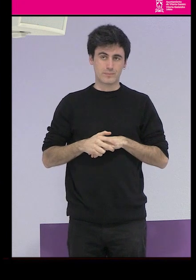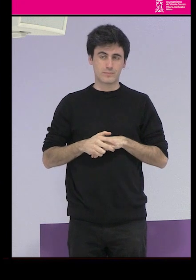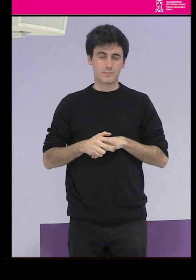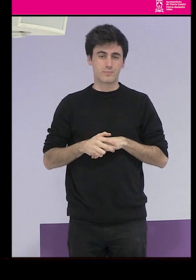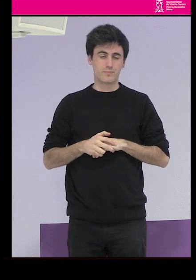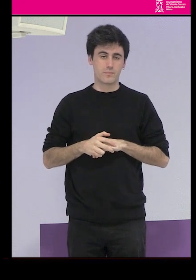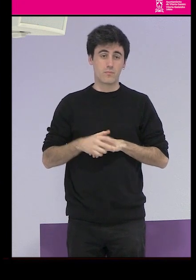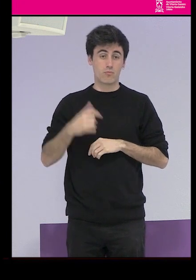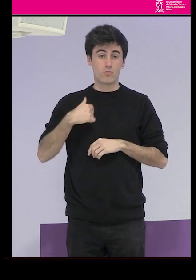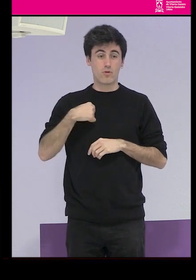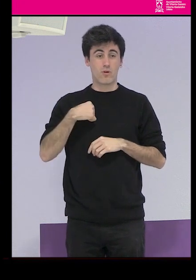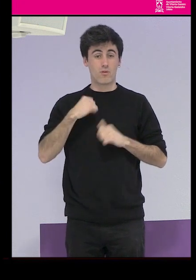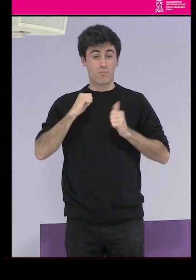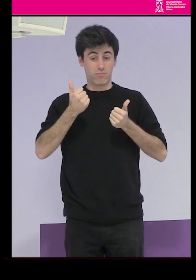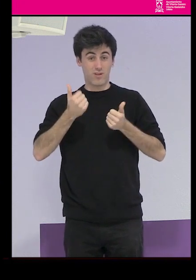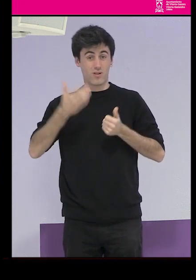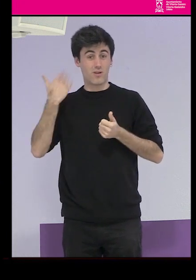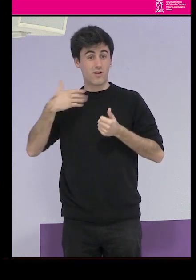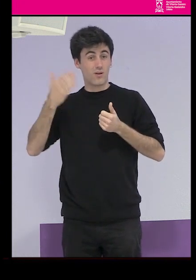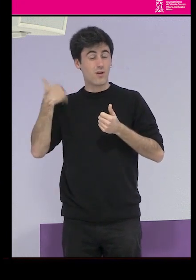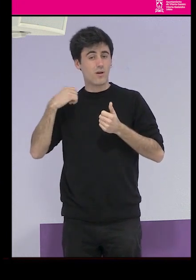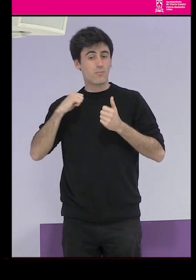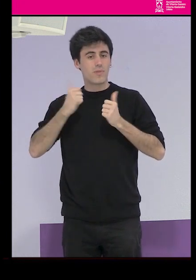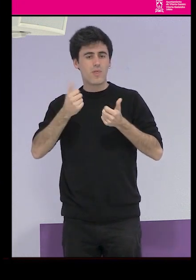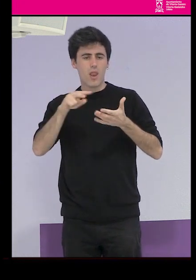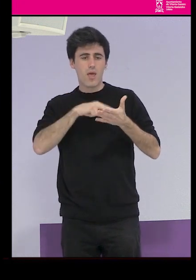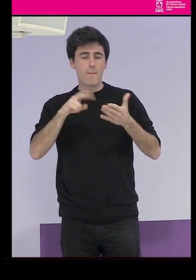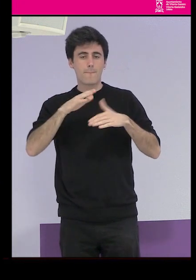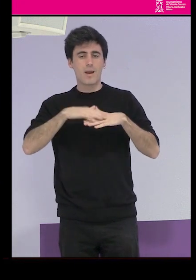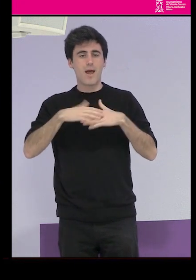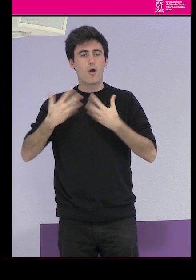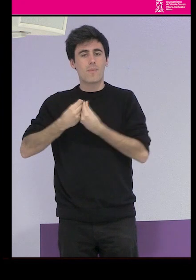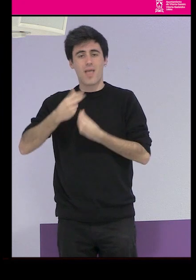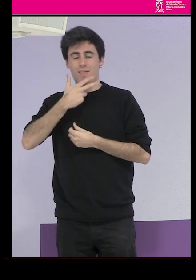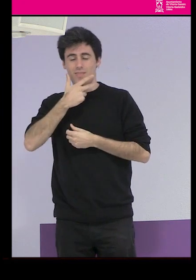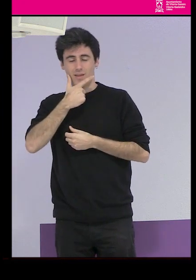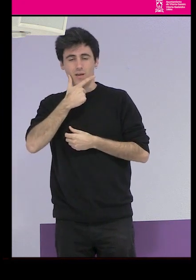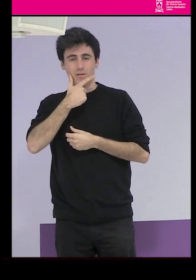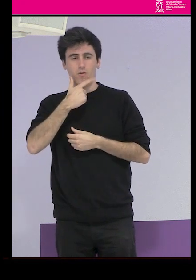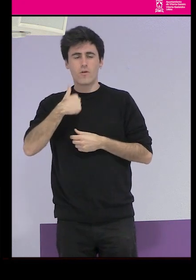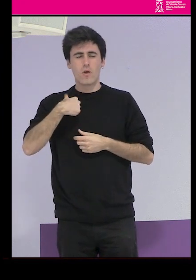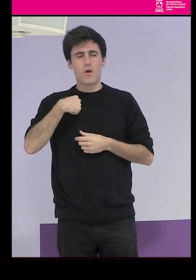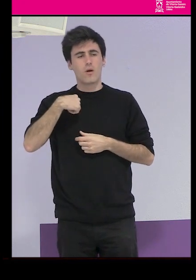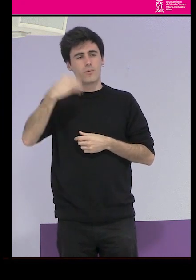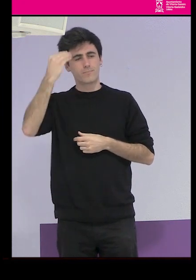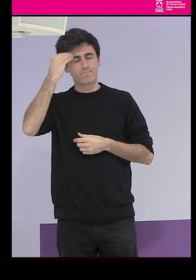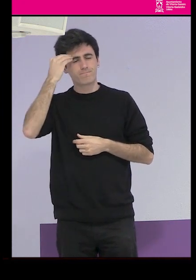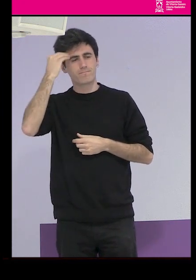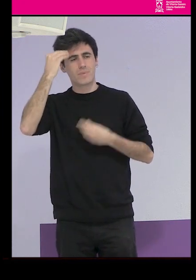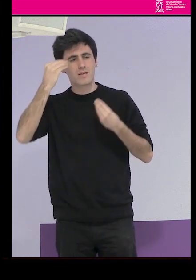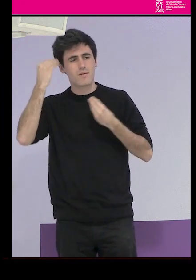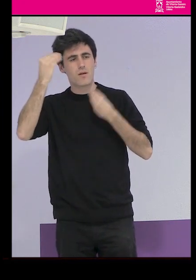yo cuando empecé a leer para acompañar hoy a Andrea, pues no pude dejar de pensar en lo que